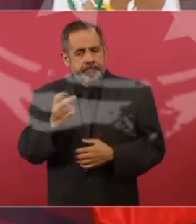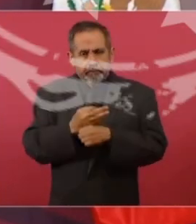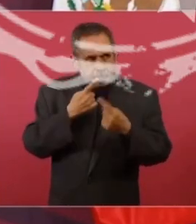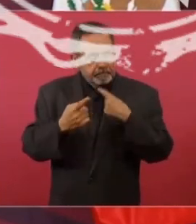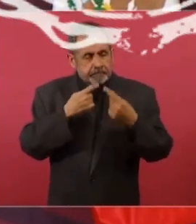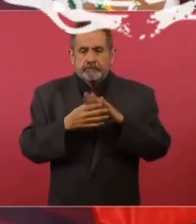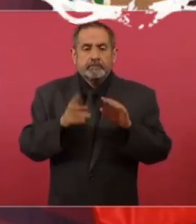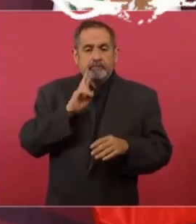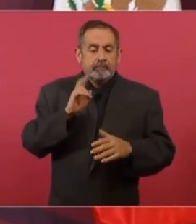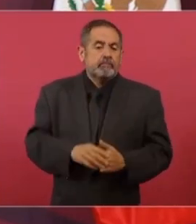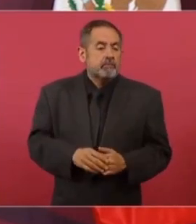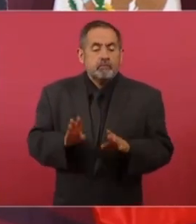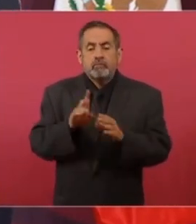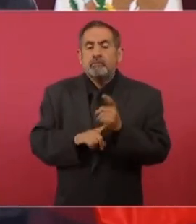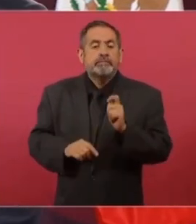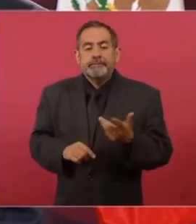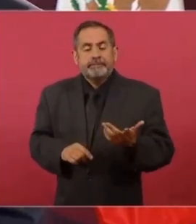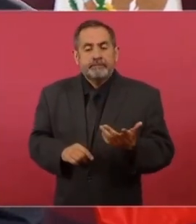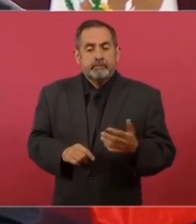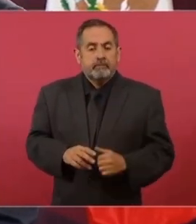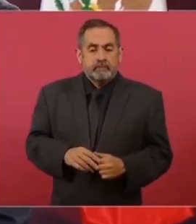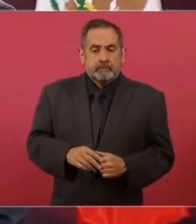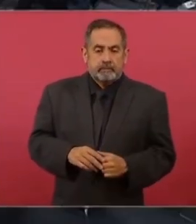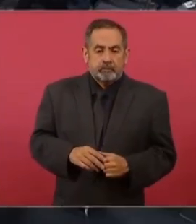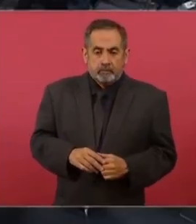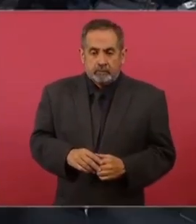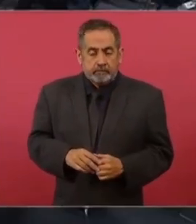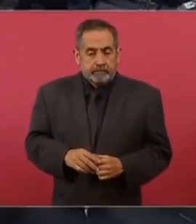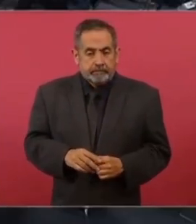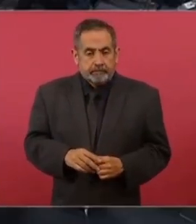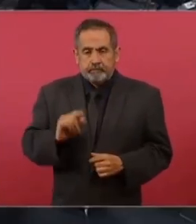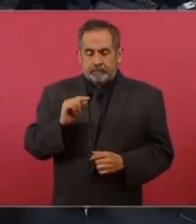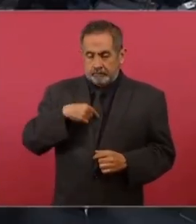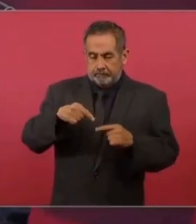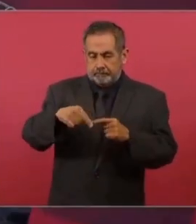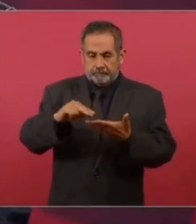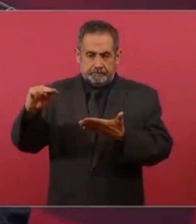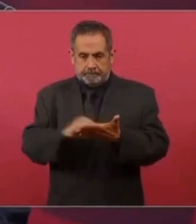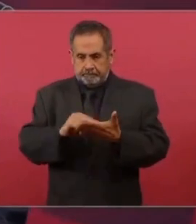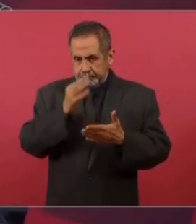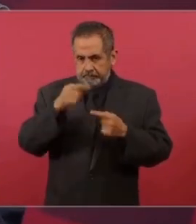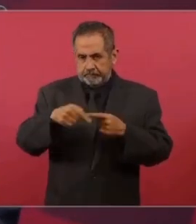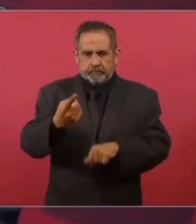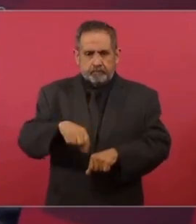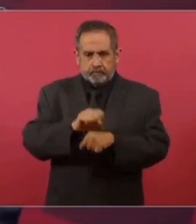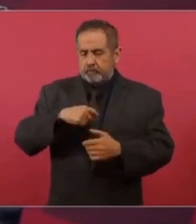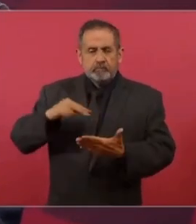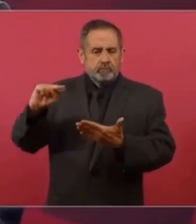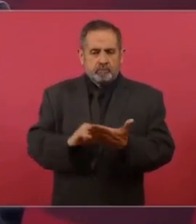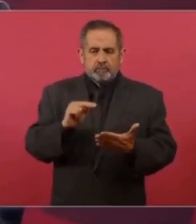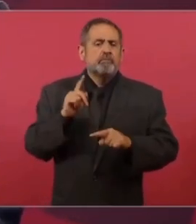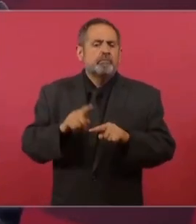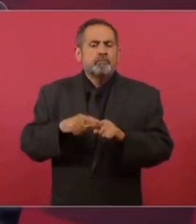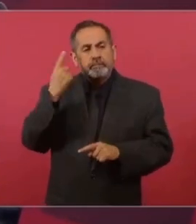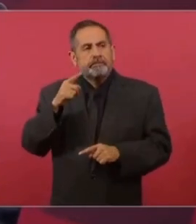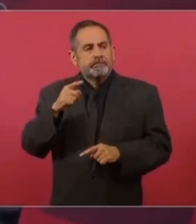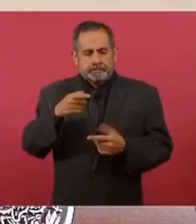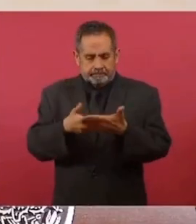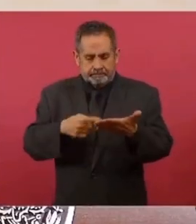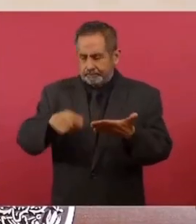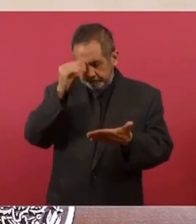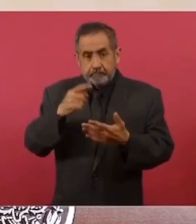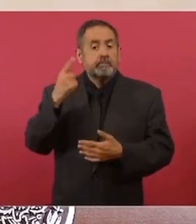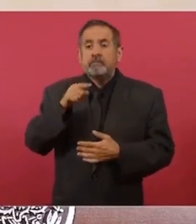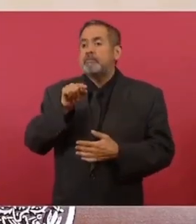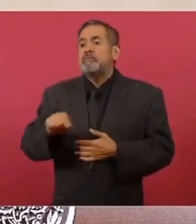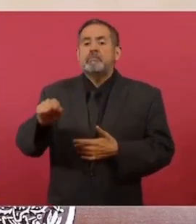Y esto se relaciona con un acuerdo que estoy por firmar en esta semana para que en